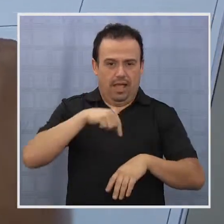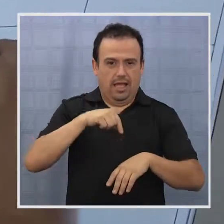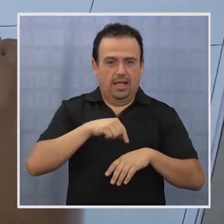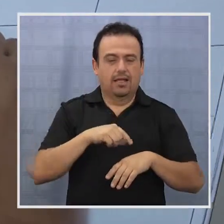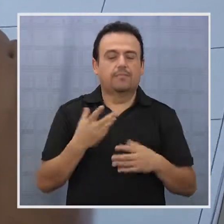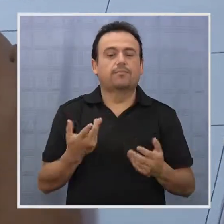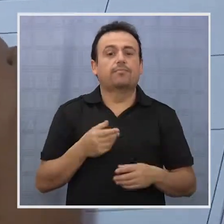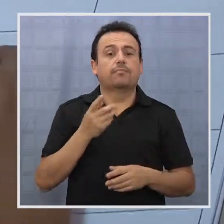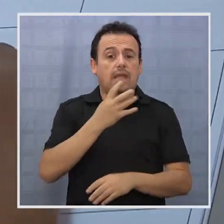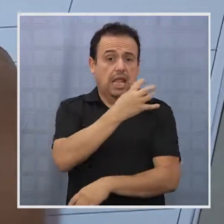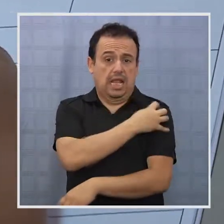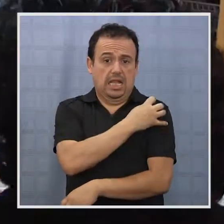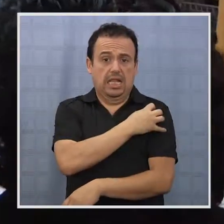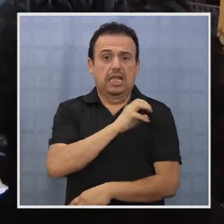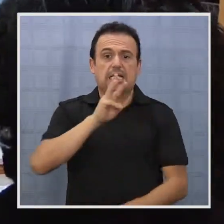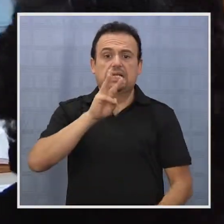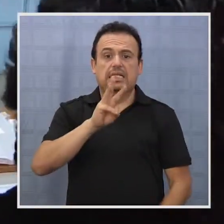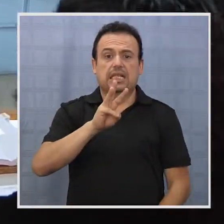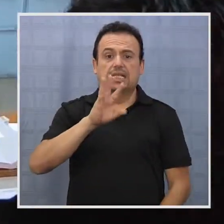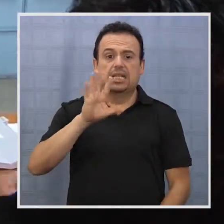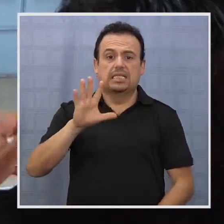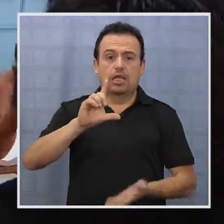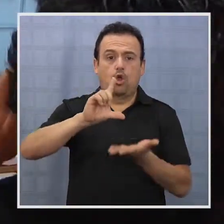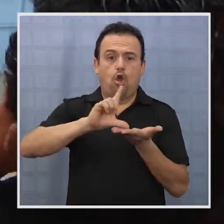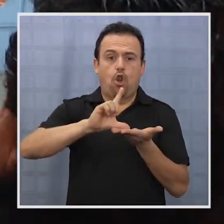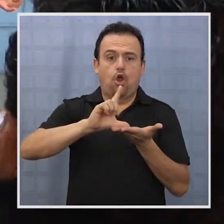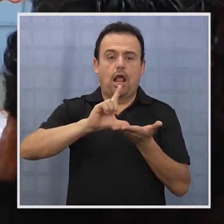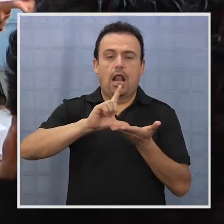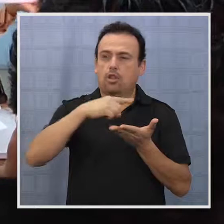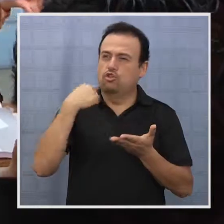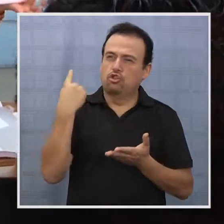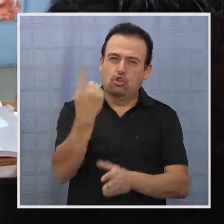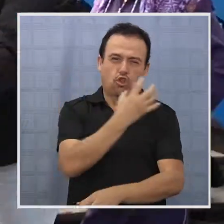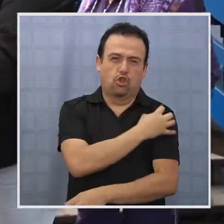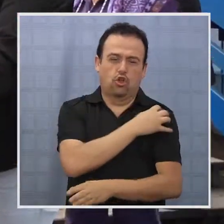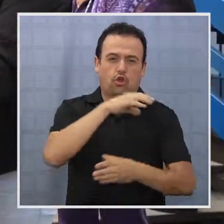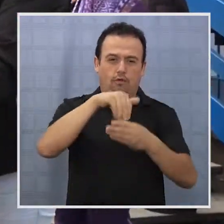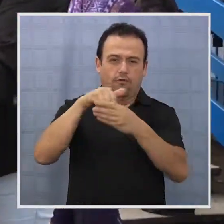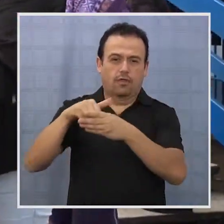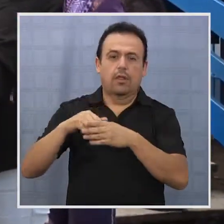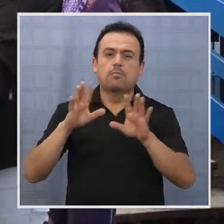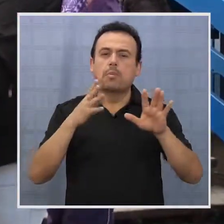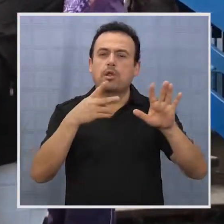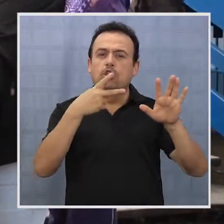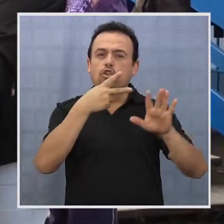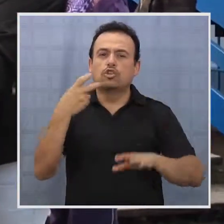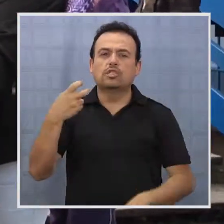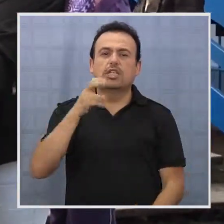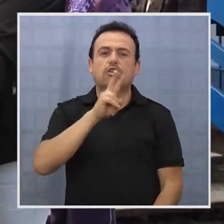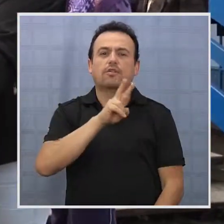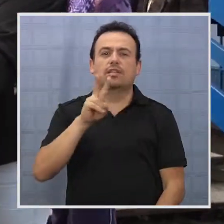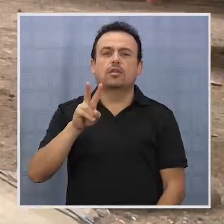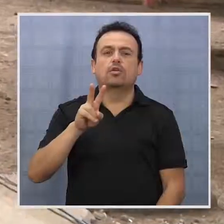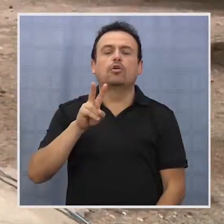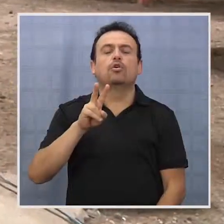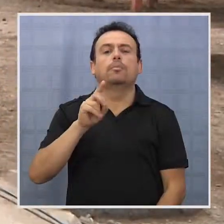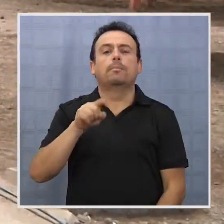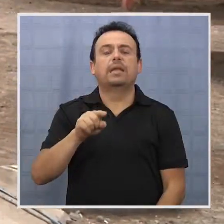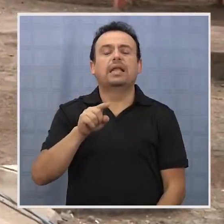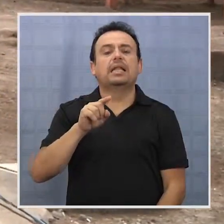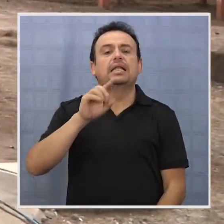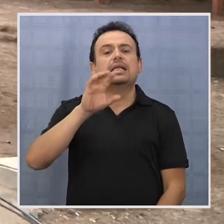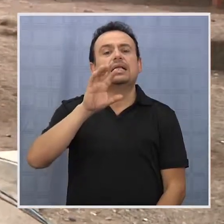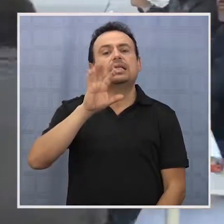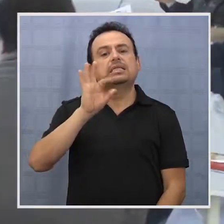Iquique. La región tendrá 35 locales de votación con un padrón de 222.054 electores,